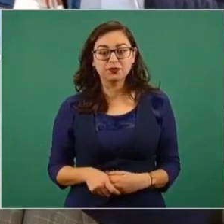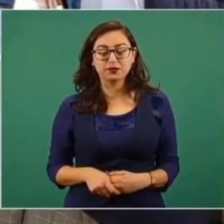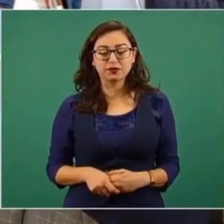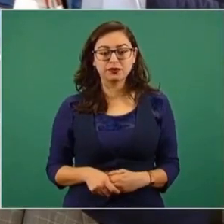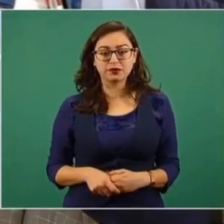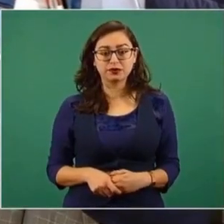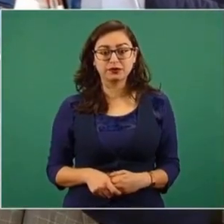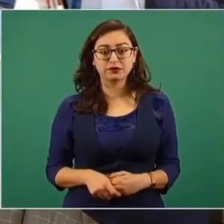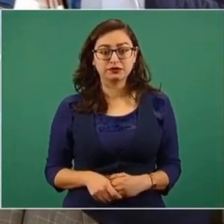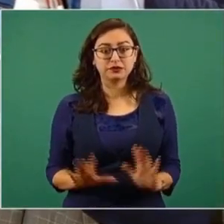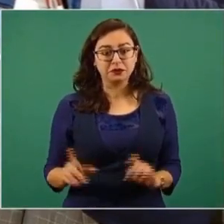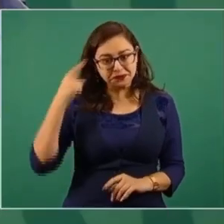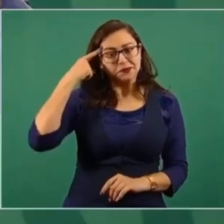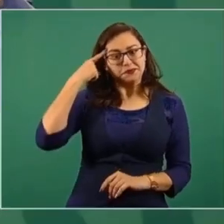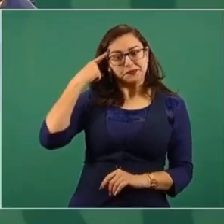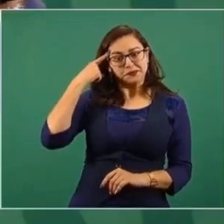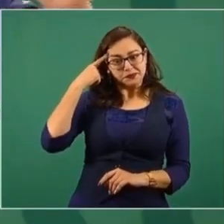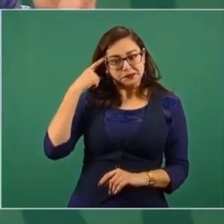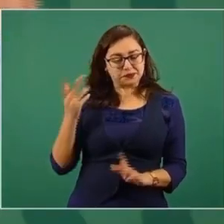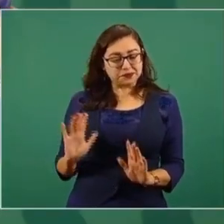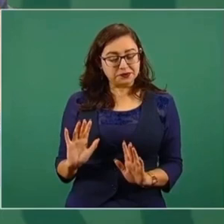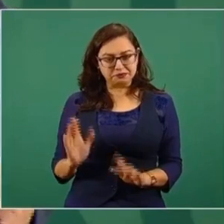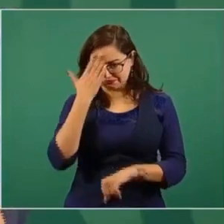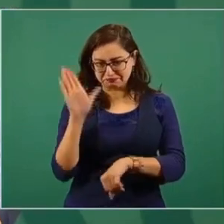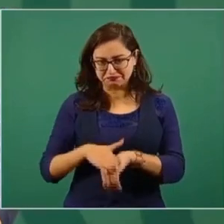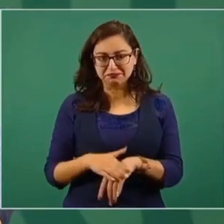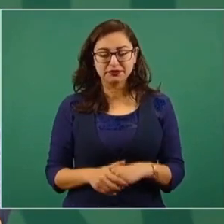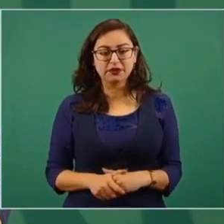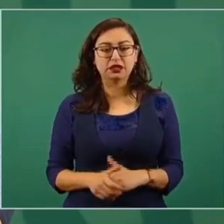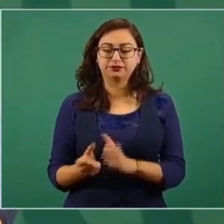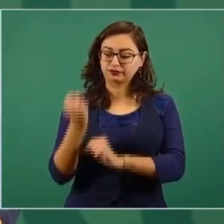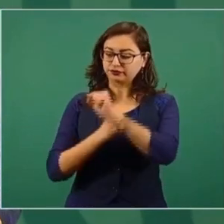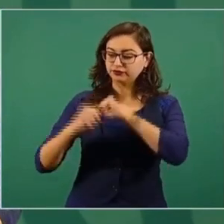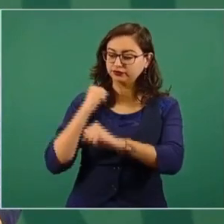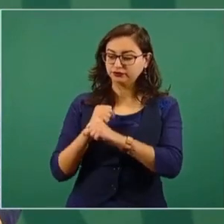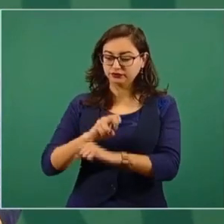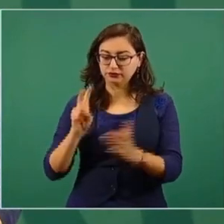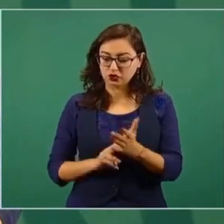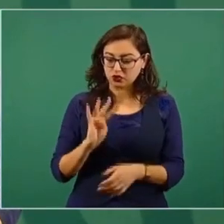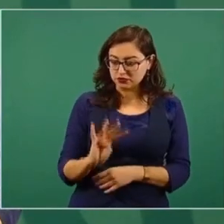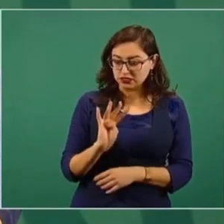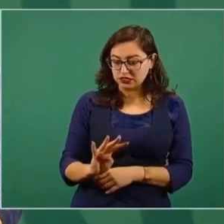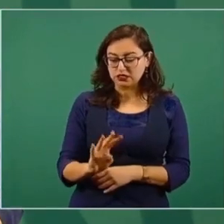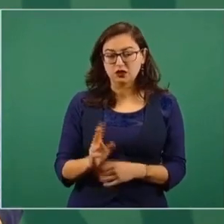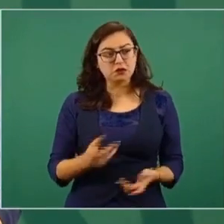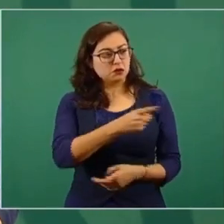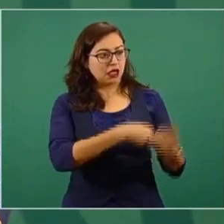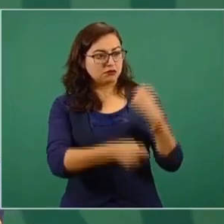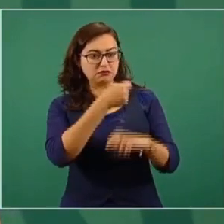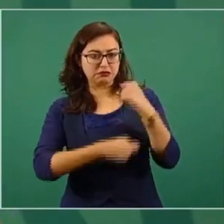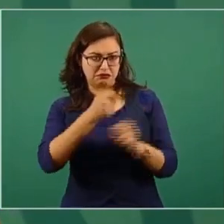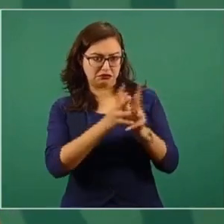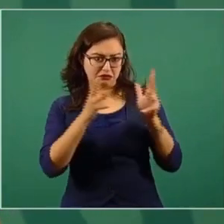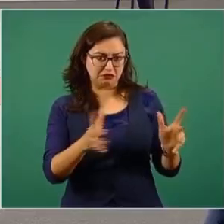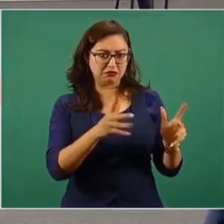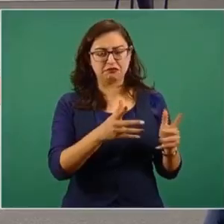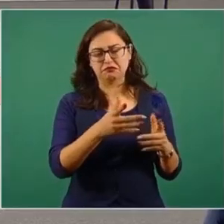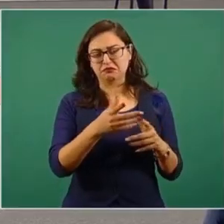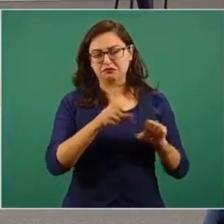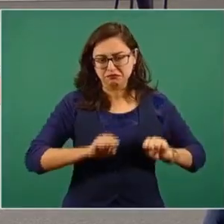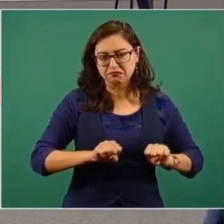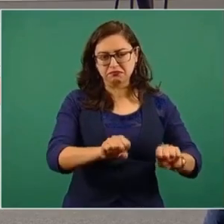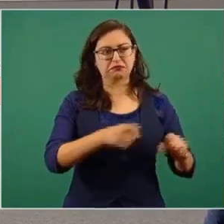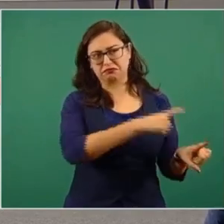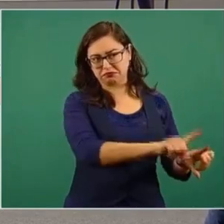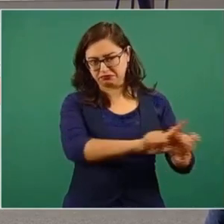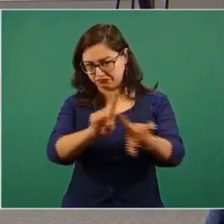y los tengo aquí en cabeza los datos. En 2019 las tiendas de autoservicio,